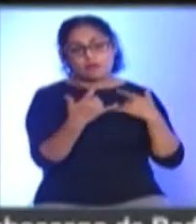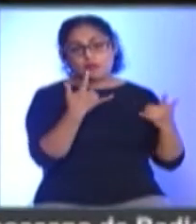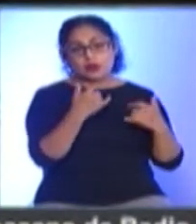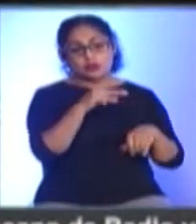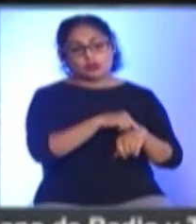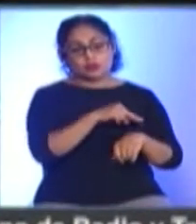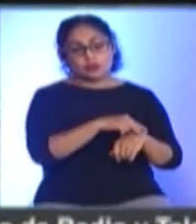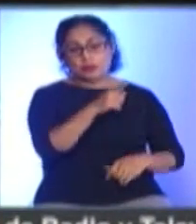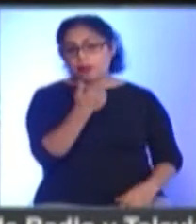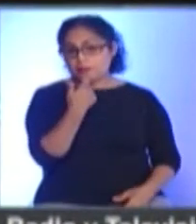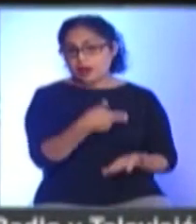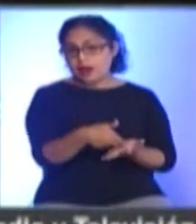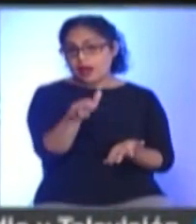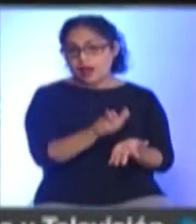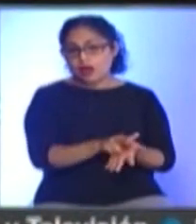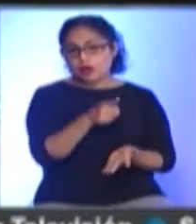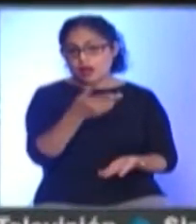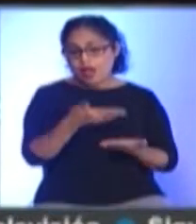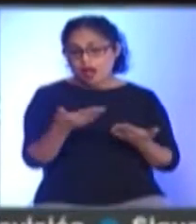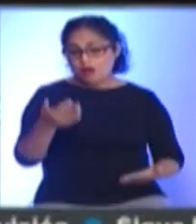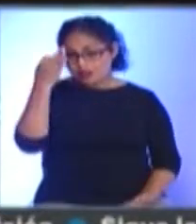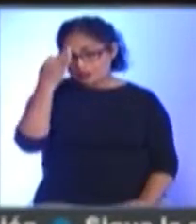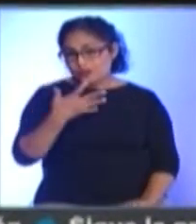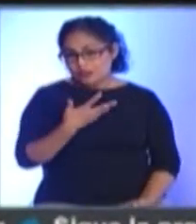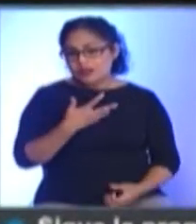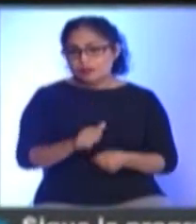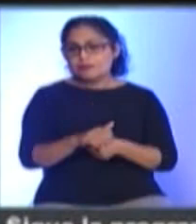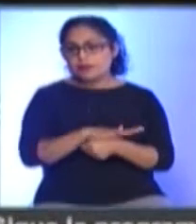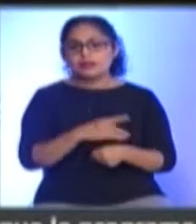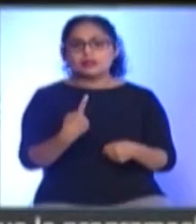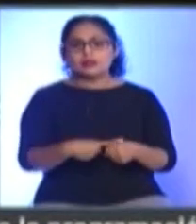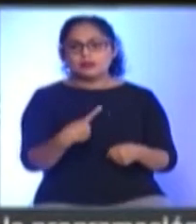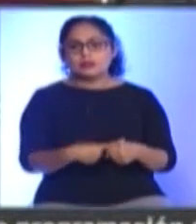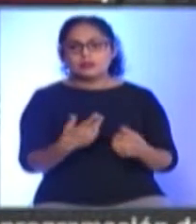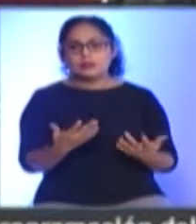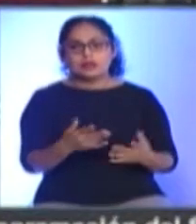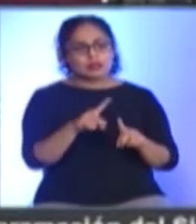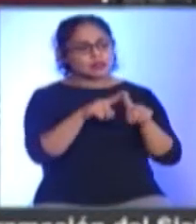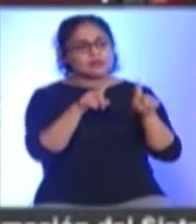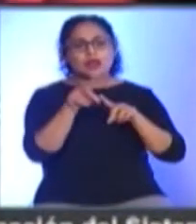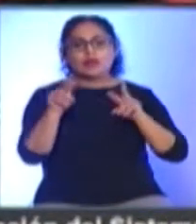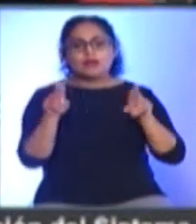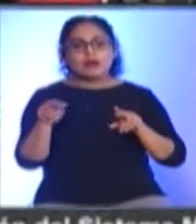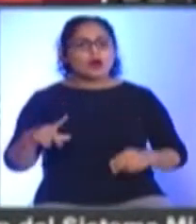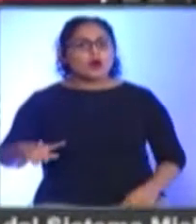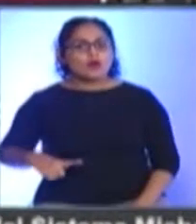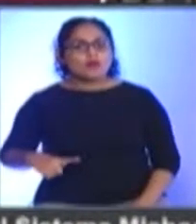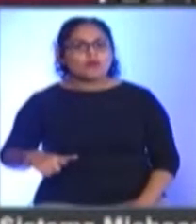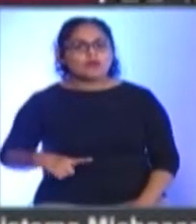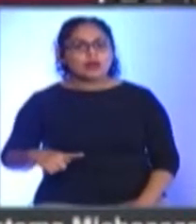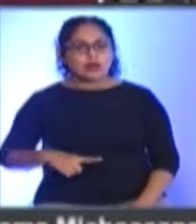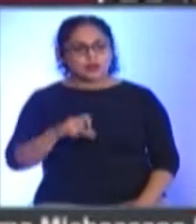como héroes y heroínas en esta época de pandemia Además de agradecer la coordinación entre los diferentes niveles de gobierno A través